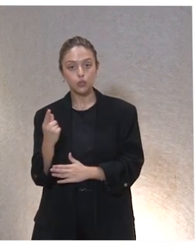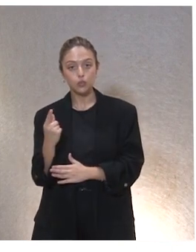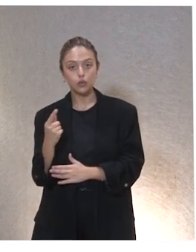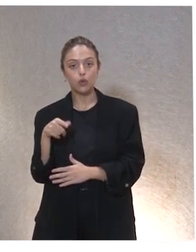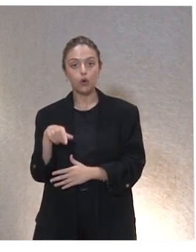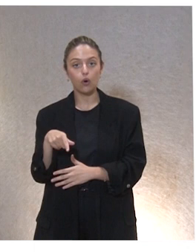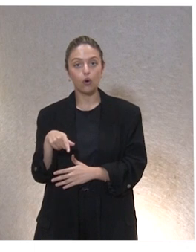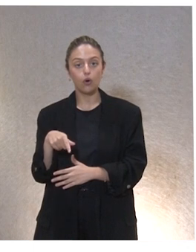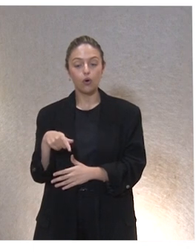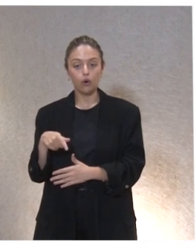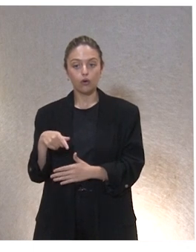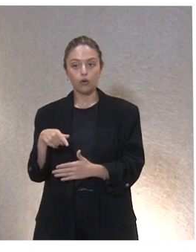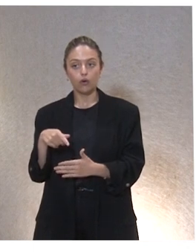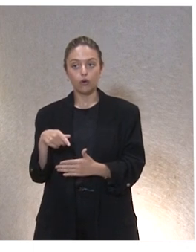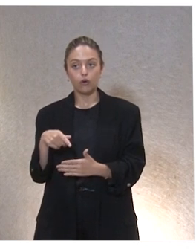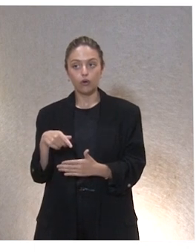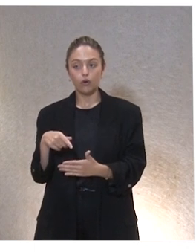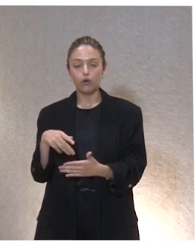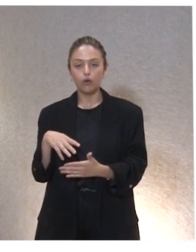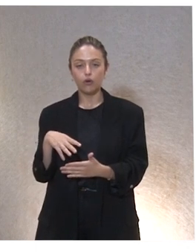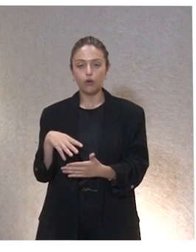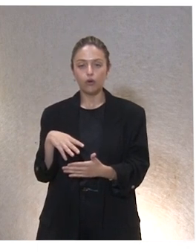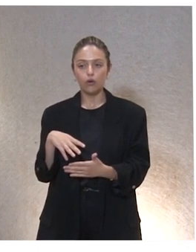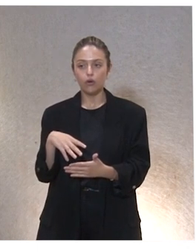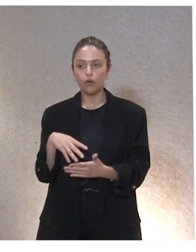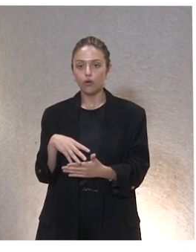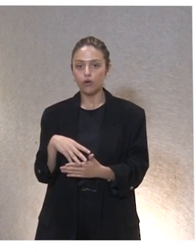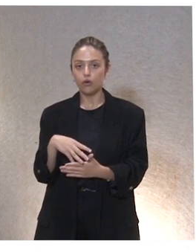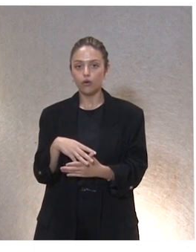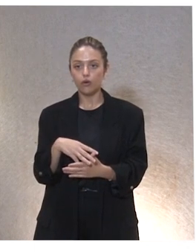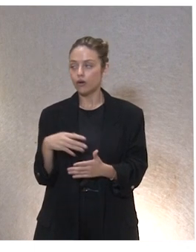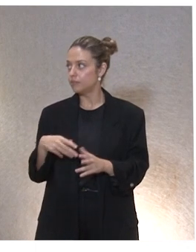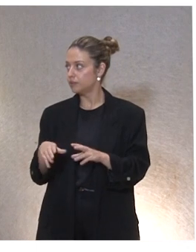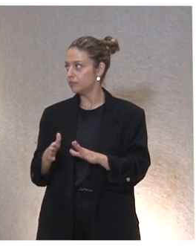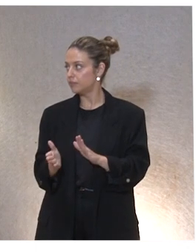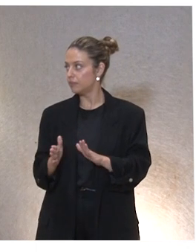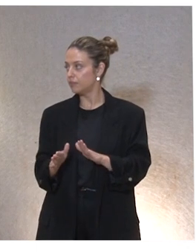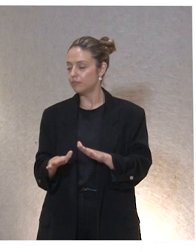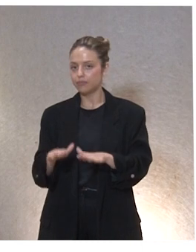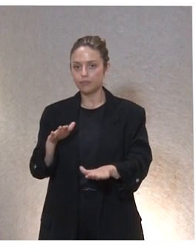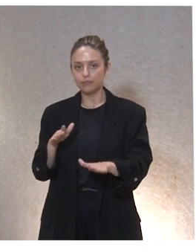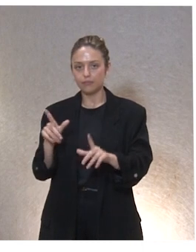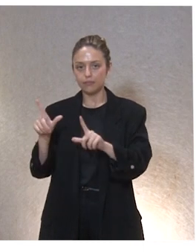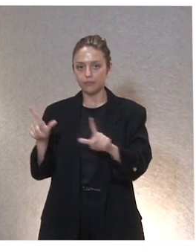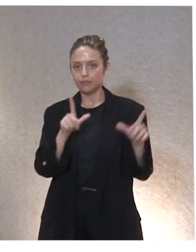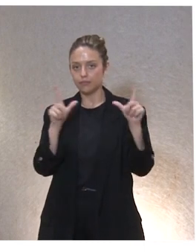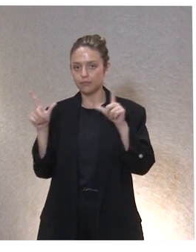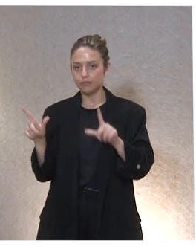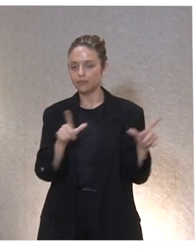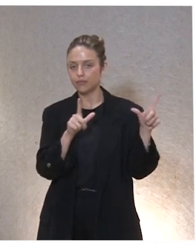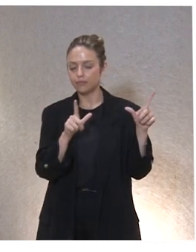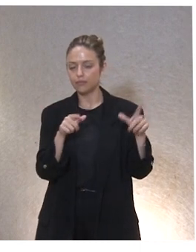gredos, ¿dónde se pasaba? ¿Aquí? Sí, hemos ido para atrás, no, estamos bien.